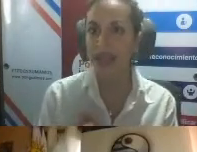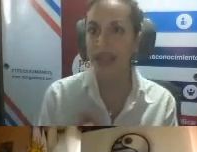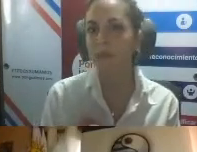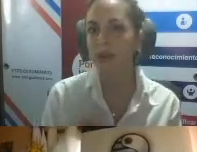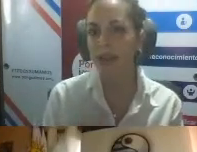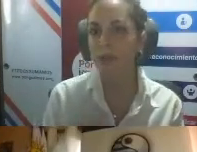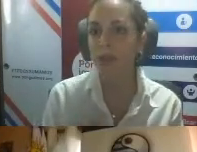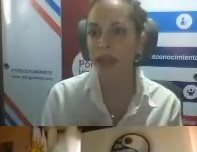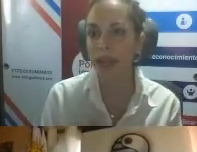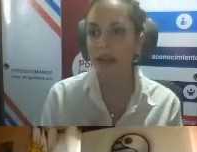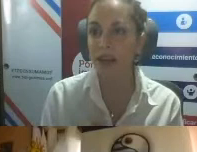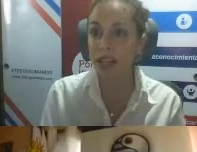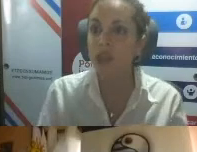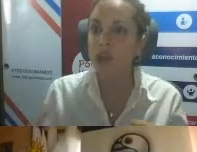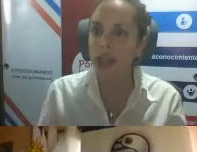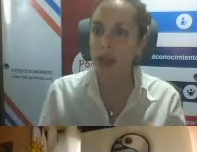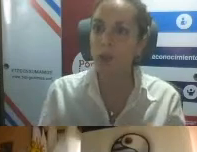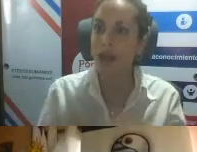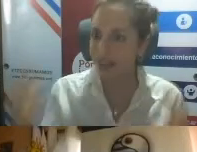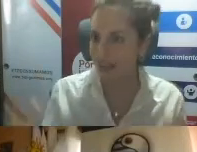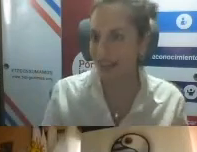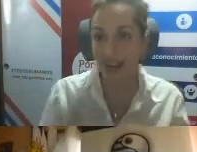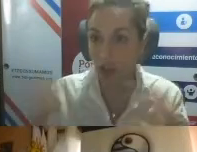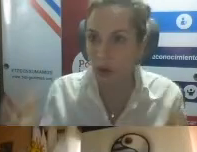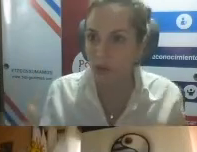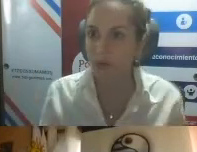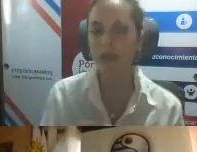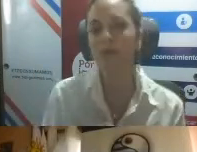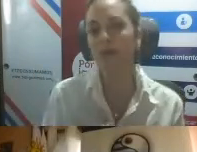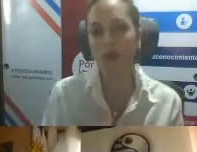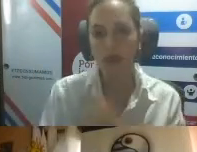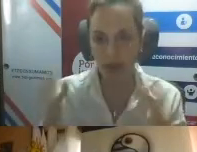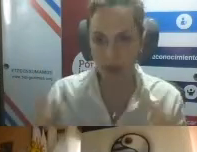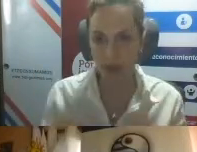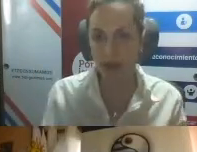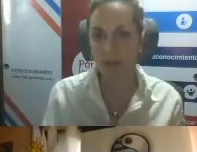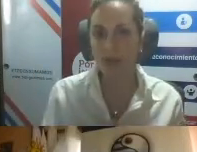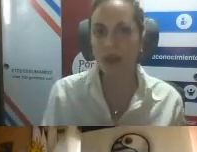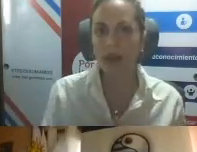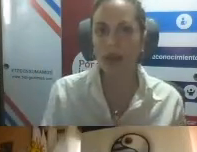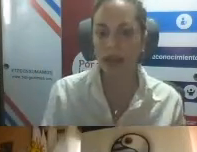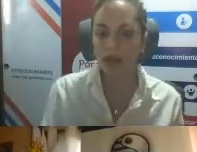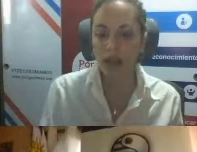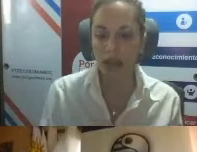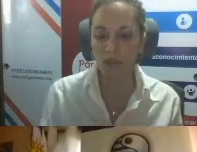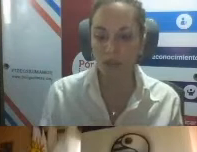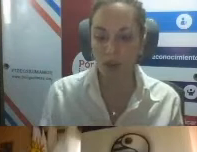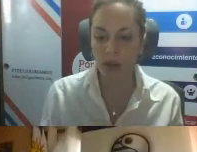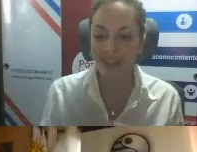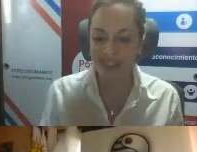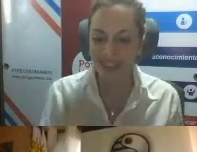y es importante porque dentro de los países de la región, sobre todo en Latinoamérica, es